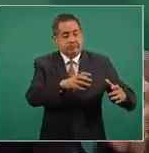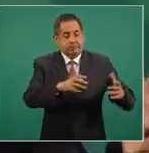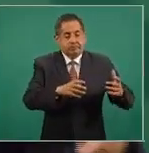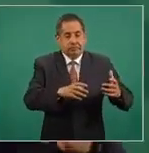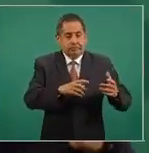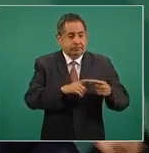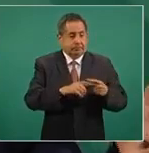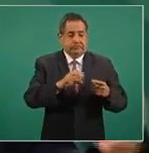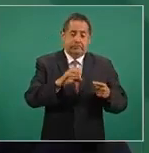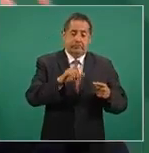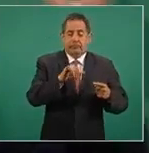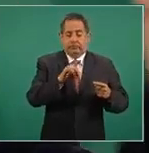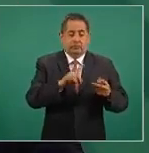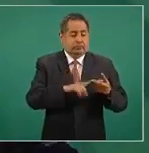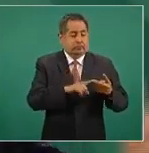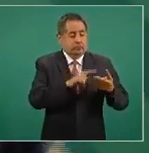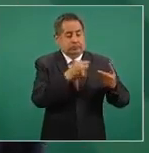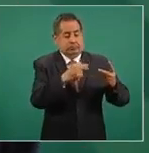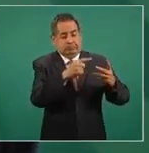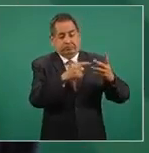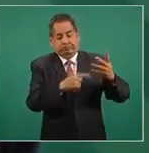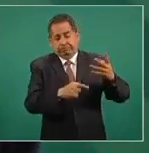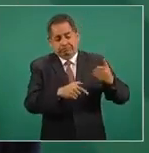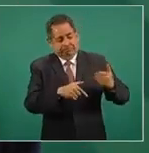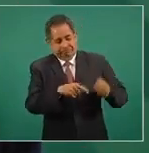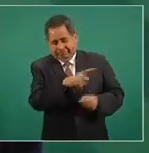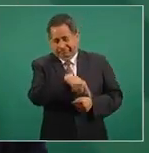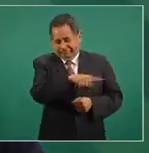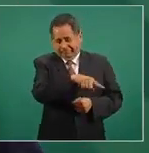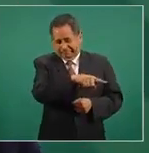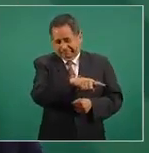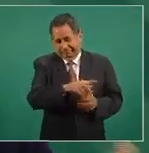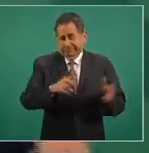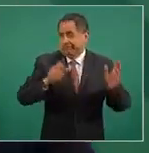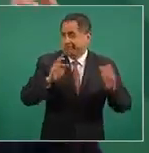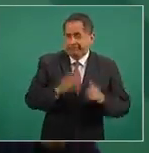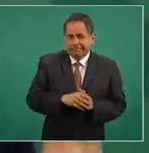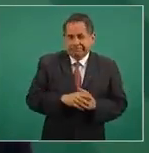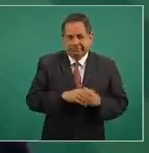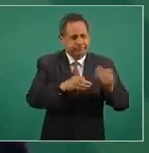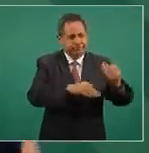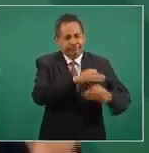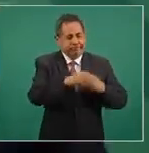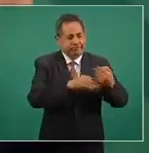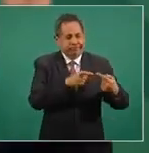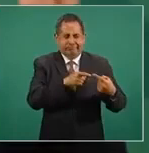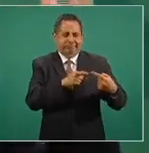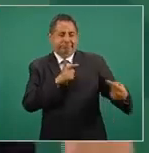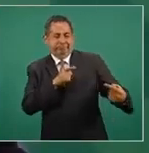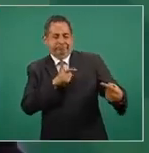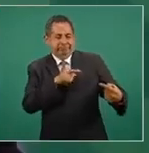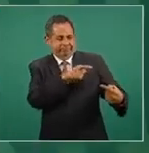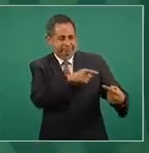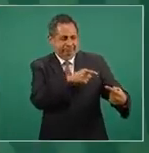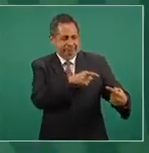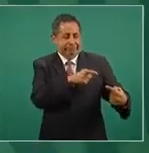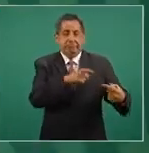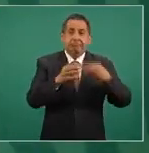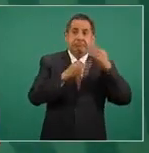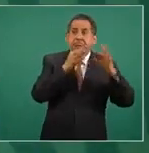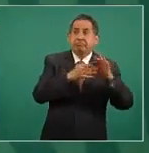todos nuestros opositores y los medios, que ya hay una cepa nueva,